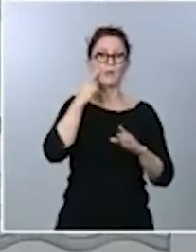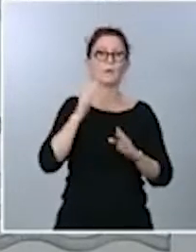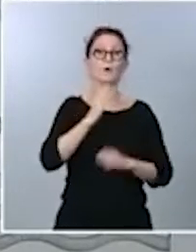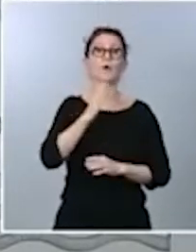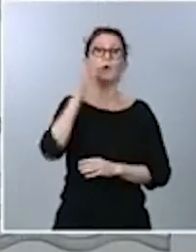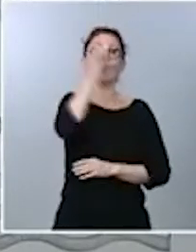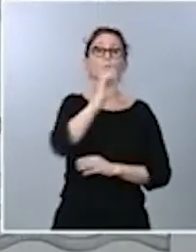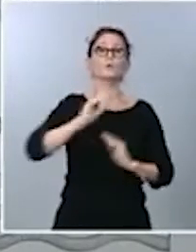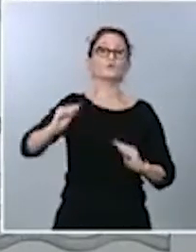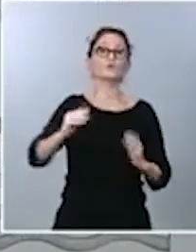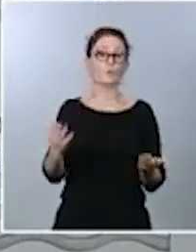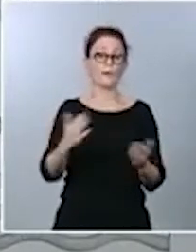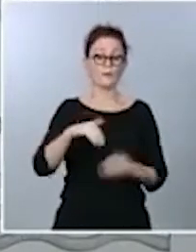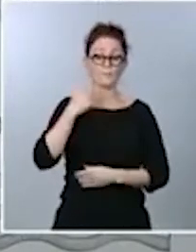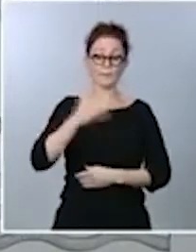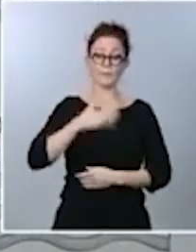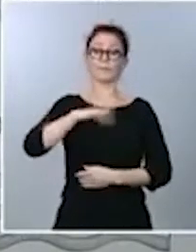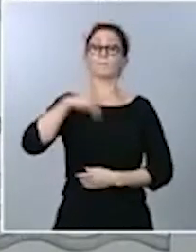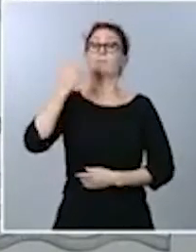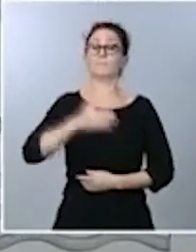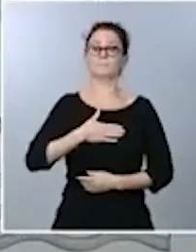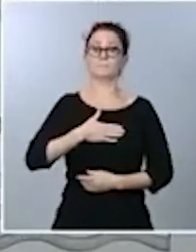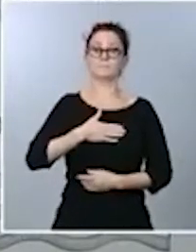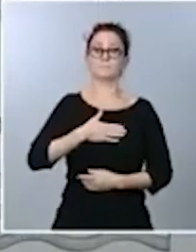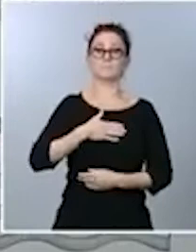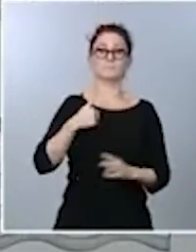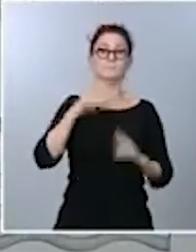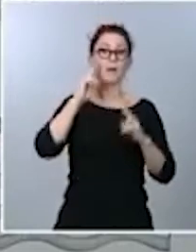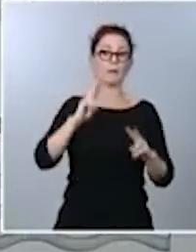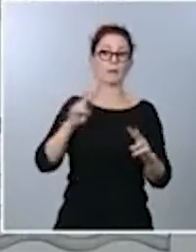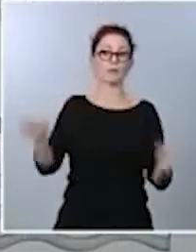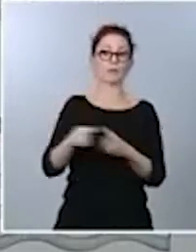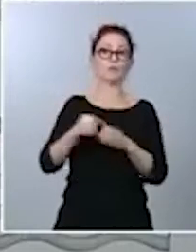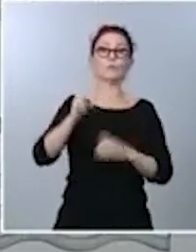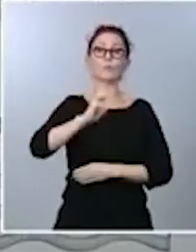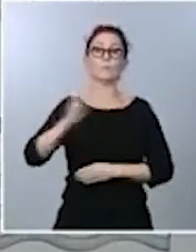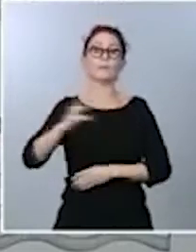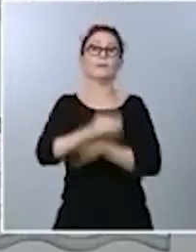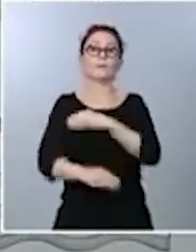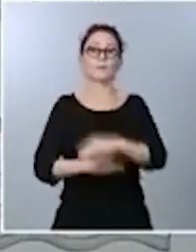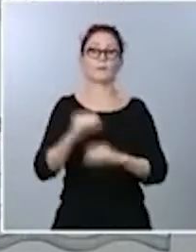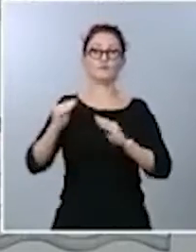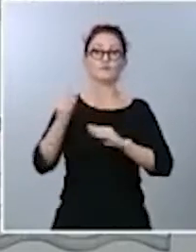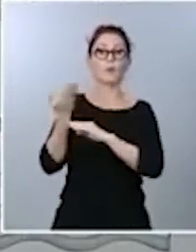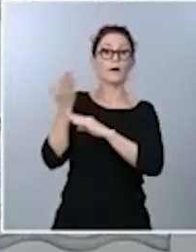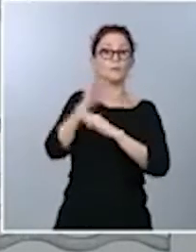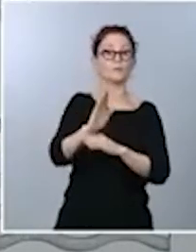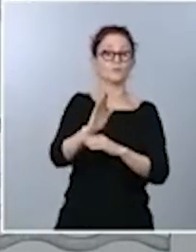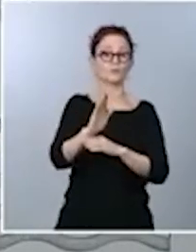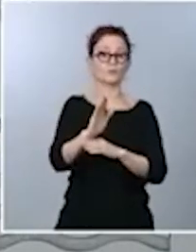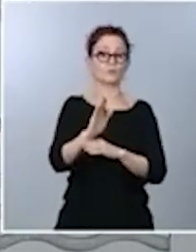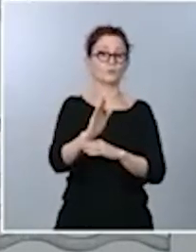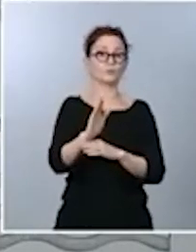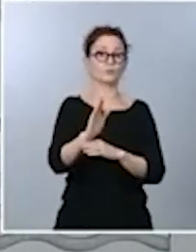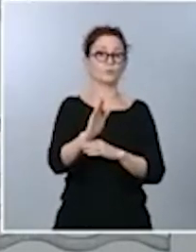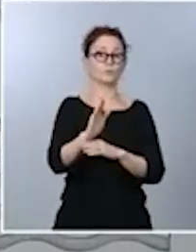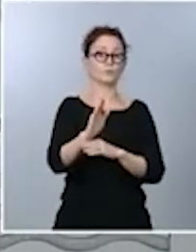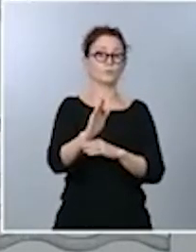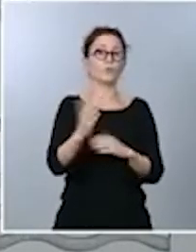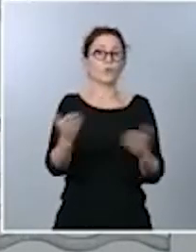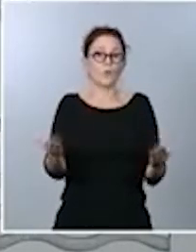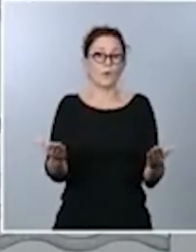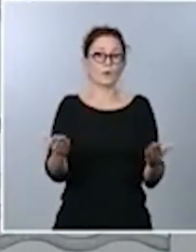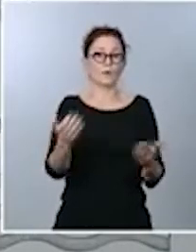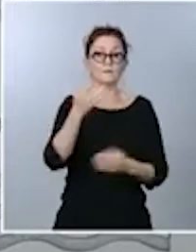es justamente qué piensa hacer el Partido Popular, cuál es la actitud que piensa adoptar el Partido Popular, si va a